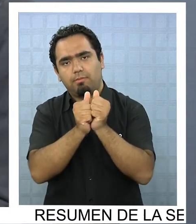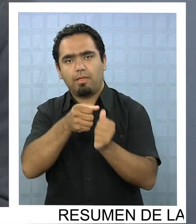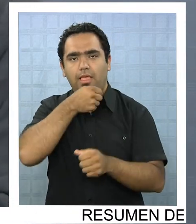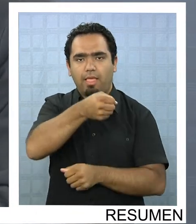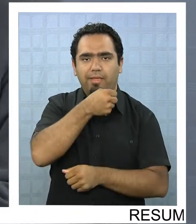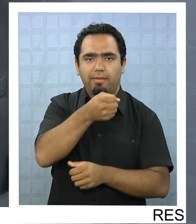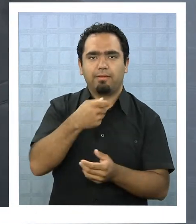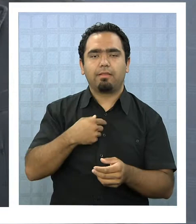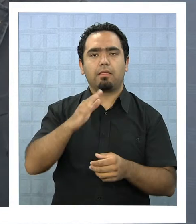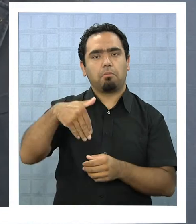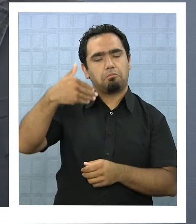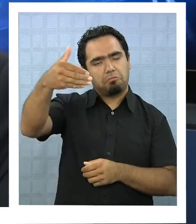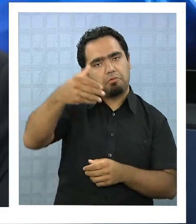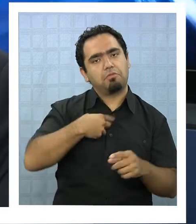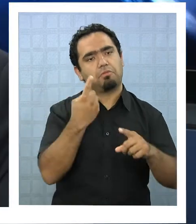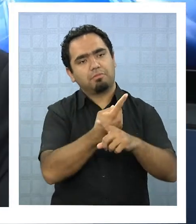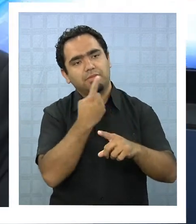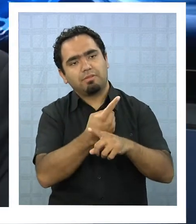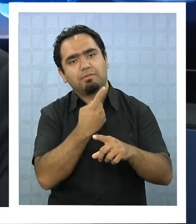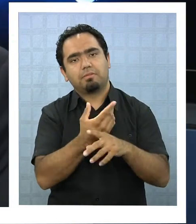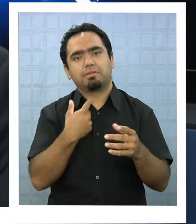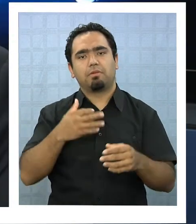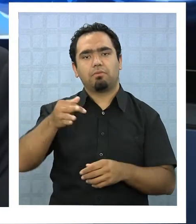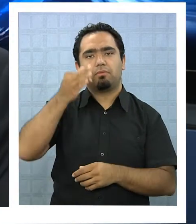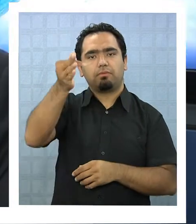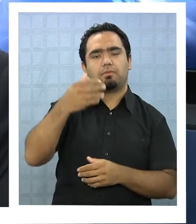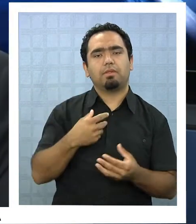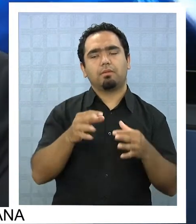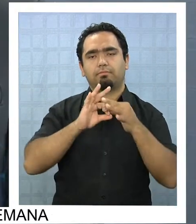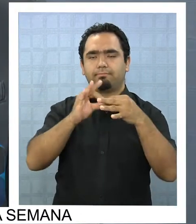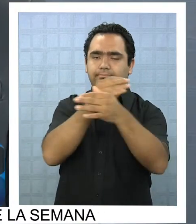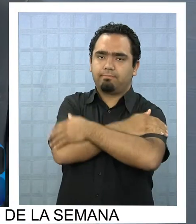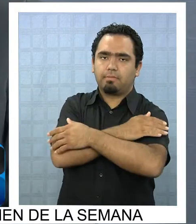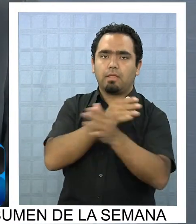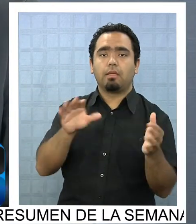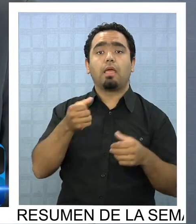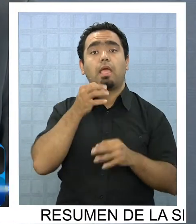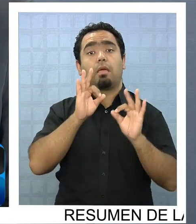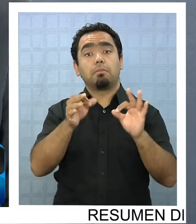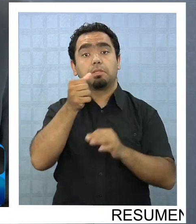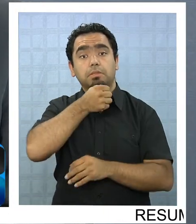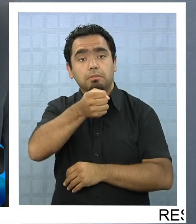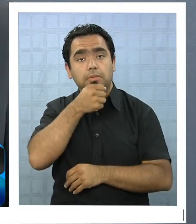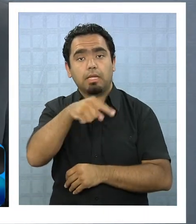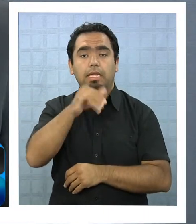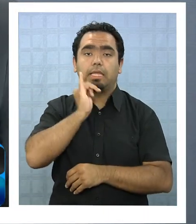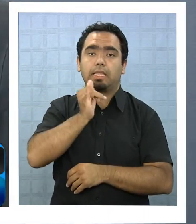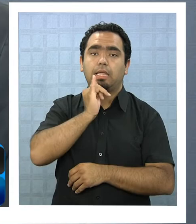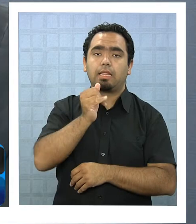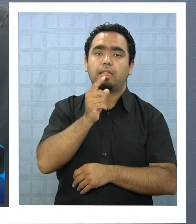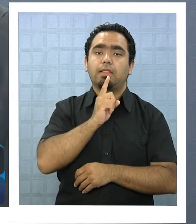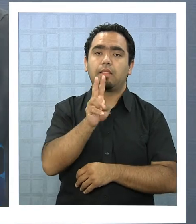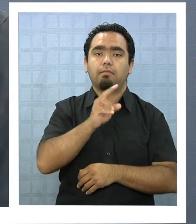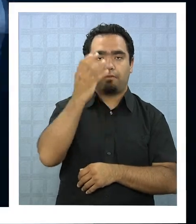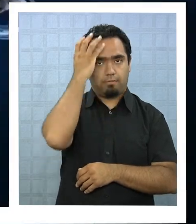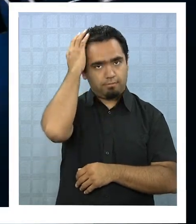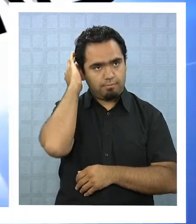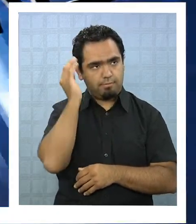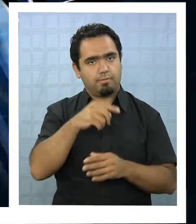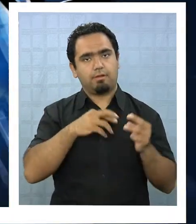entrevista y vamos a seguir conversando por supuesto en tu nueva visita de Iquique un gran abrazo especial de prensa en Iquique Televisión con Marco Enríquez Ominami